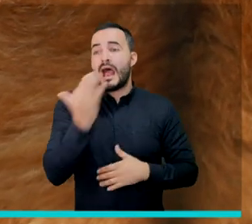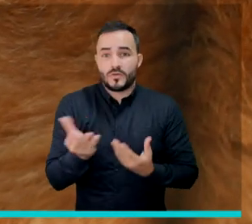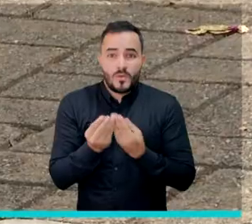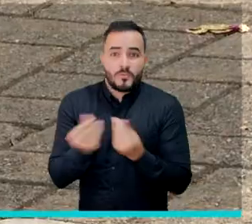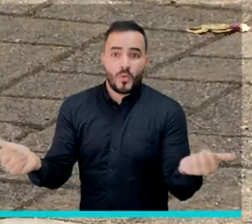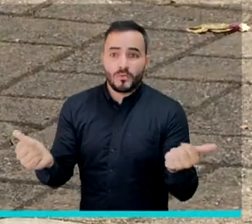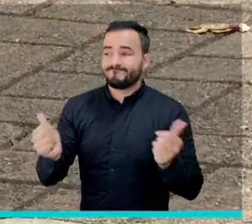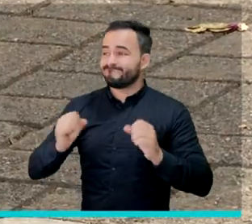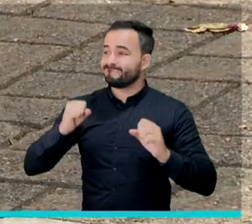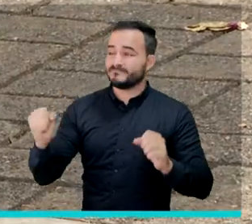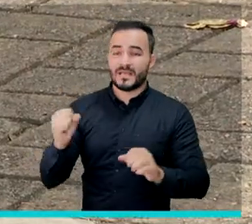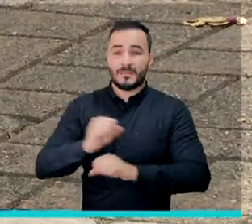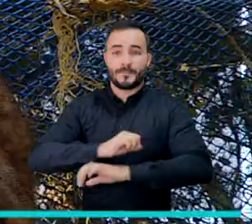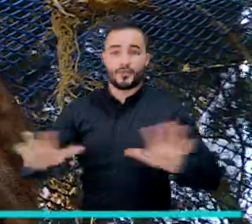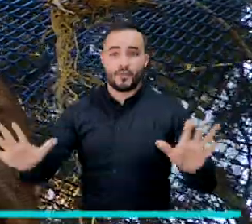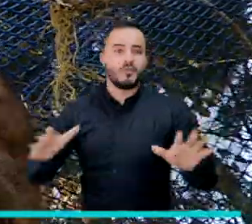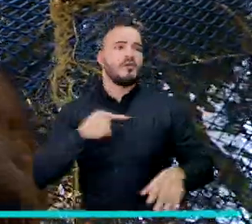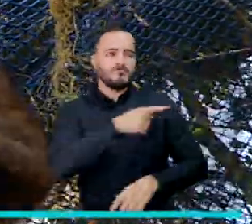del mismo.